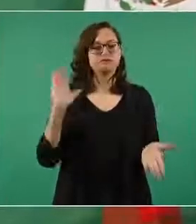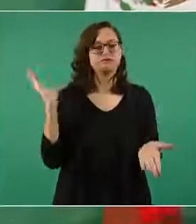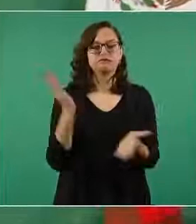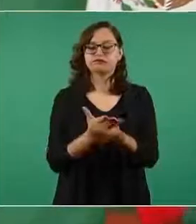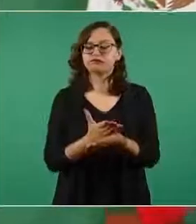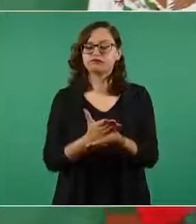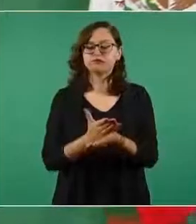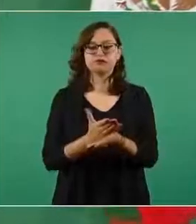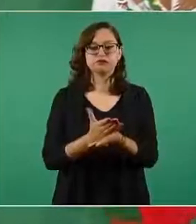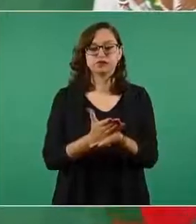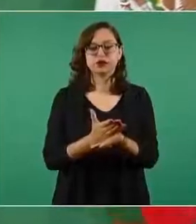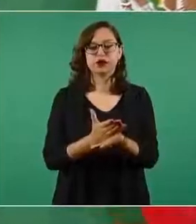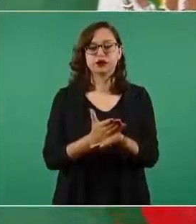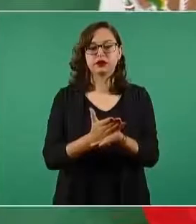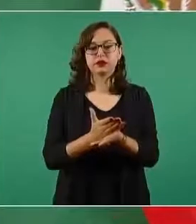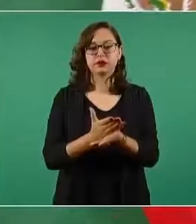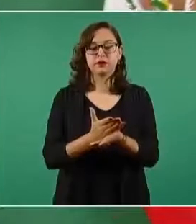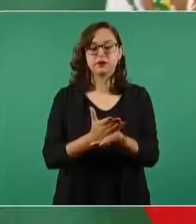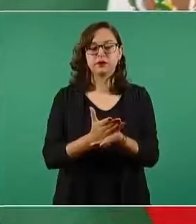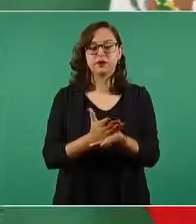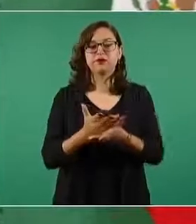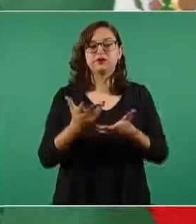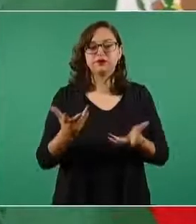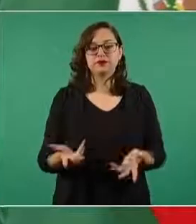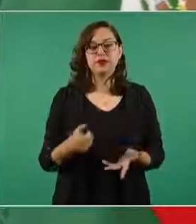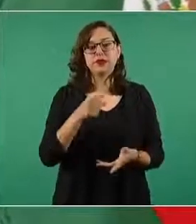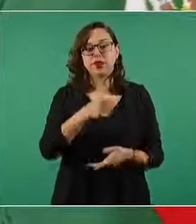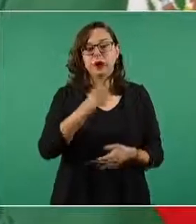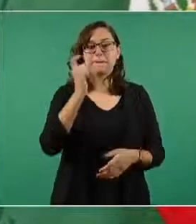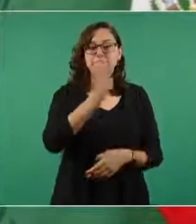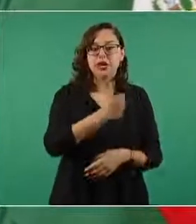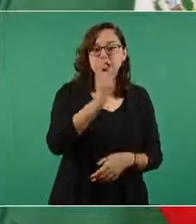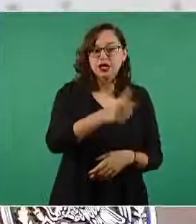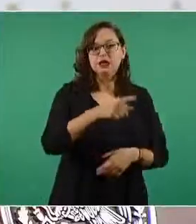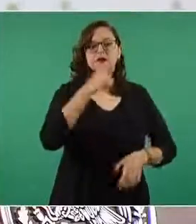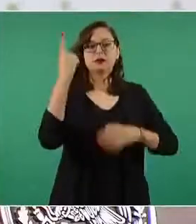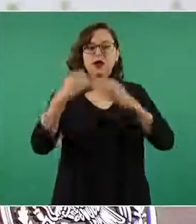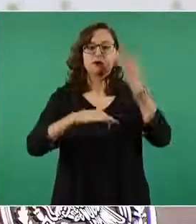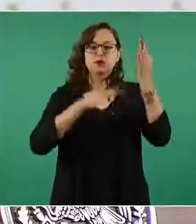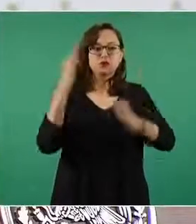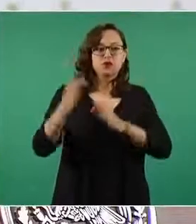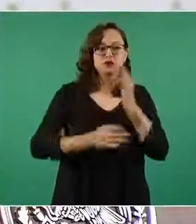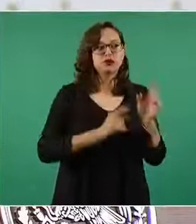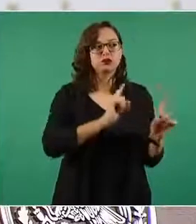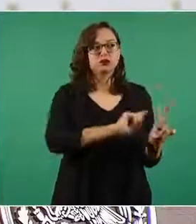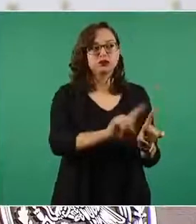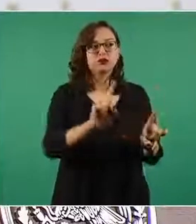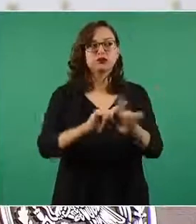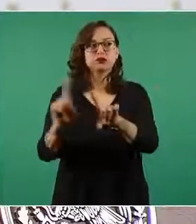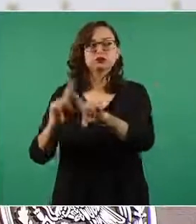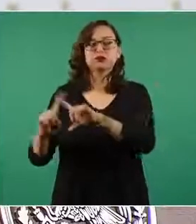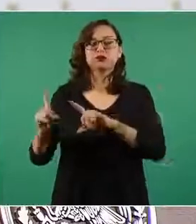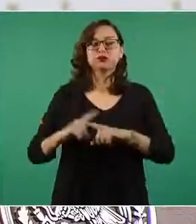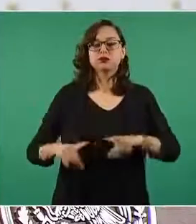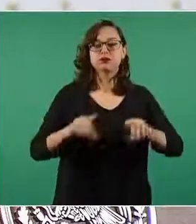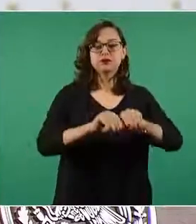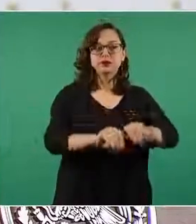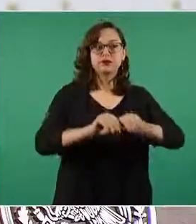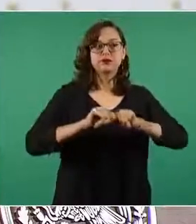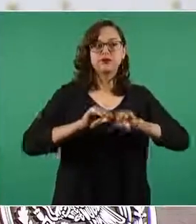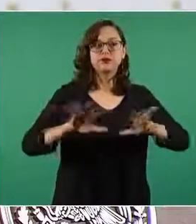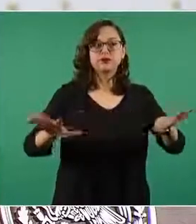les canalizaba para publicidad y otro tipo de